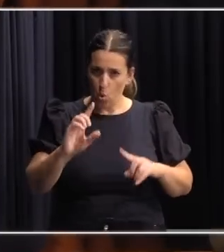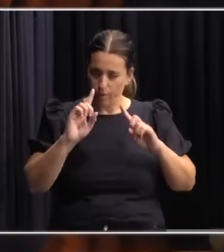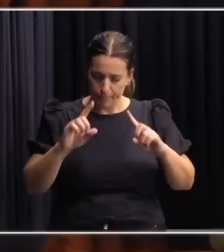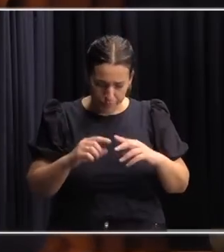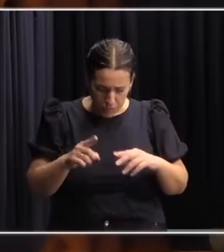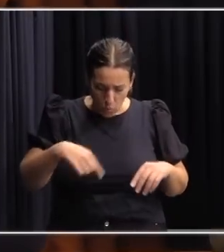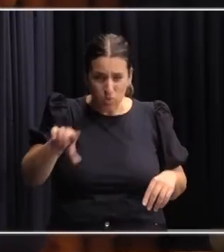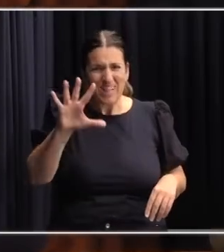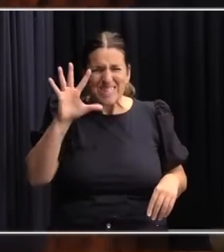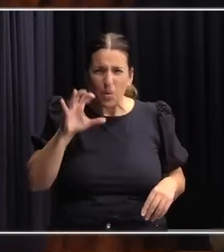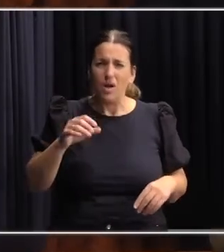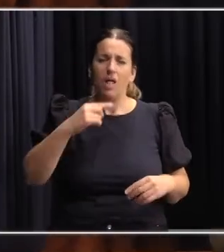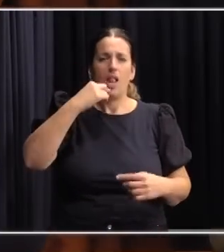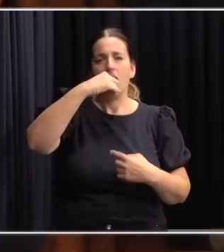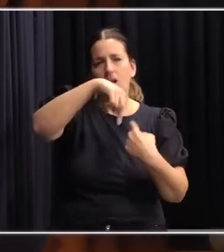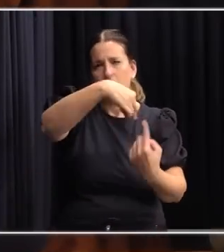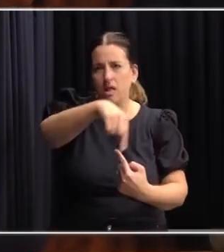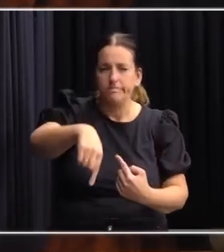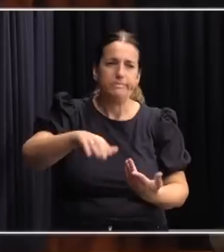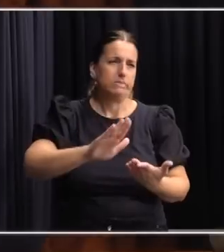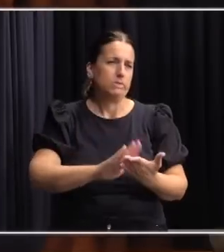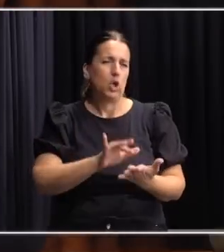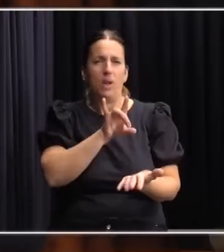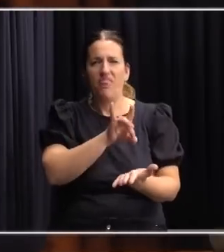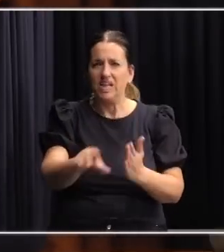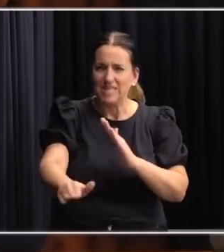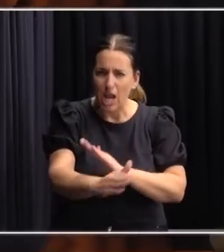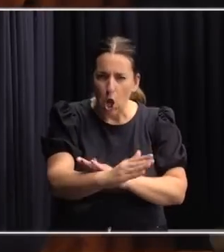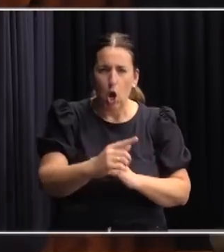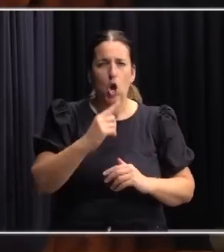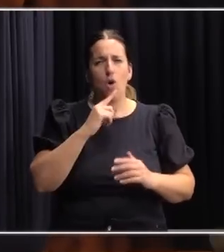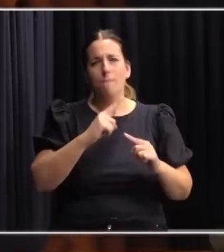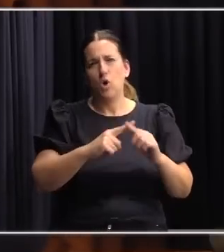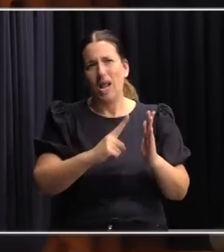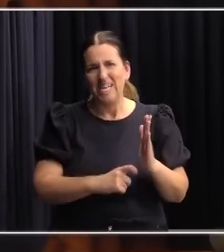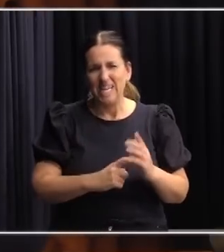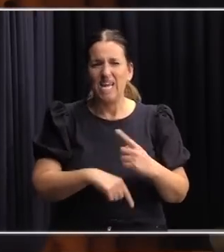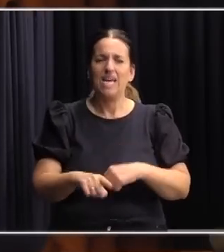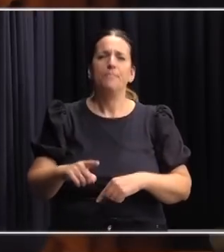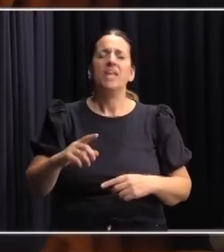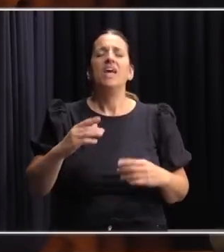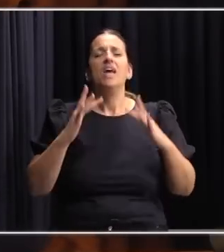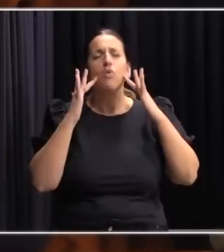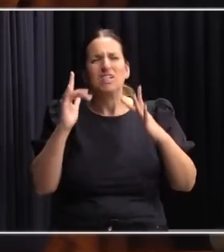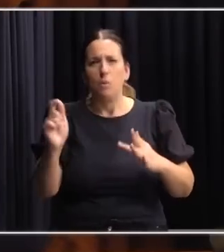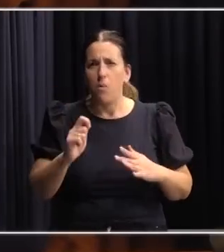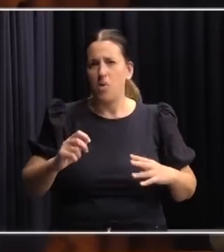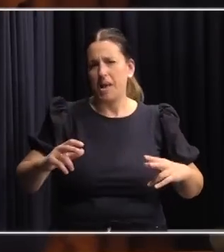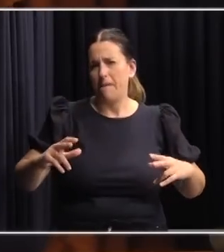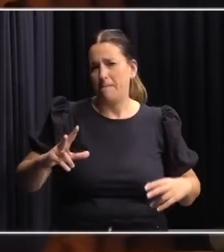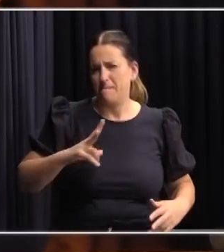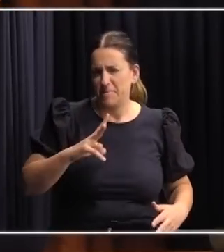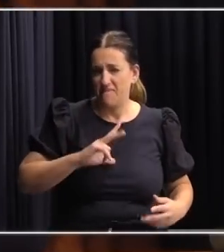¿Se acuerdan todo lo que escuchamos? Sobre los desalojos express, de la privatización de la educación pública, de los abusos